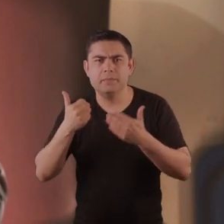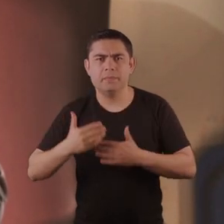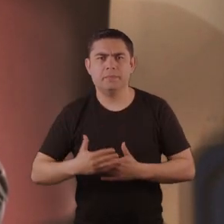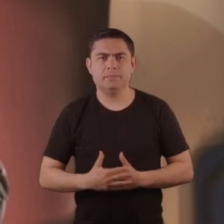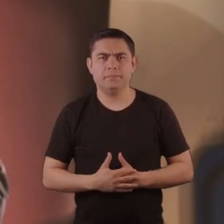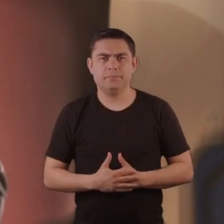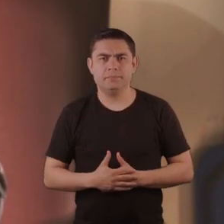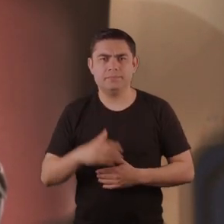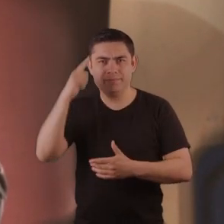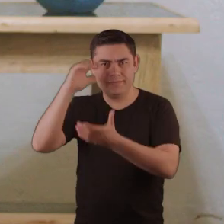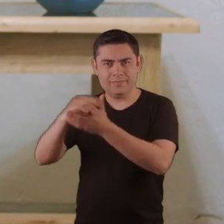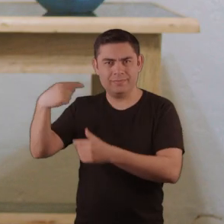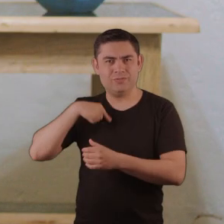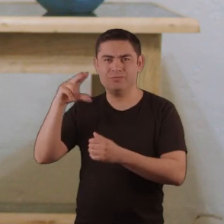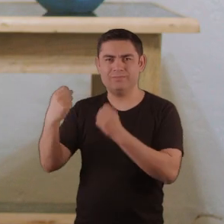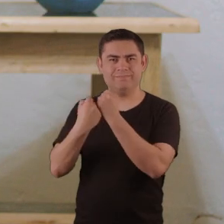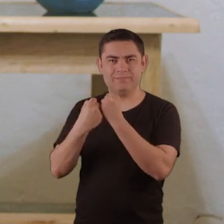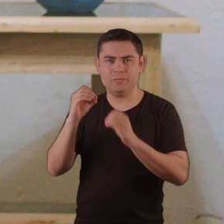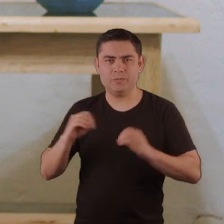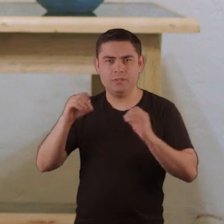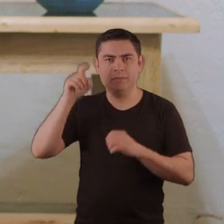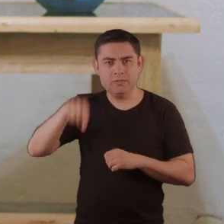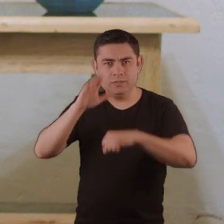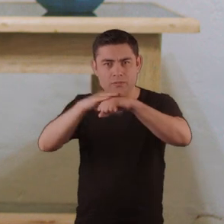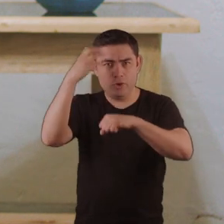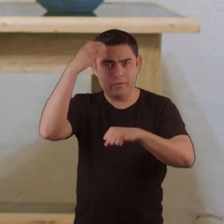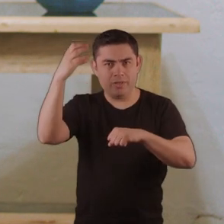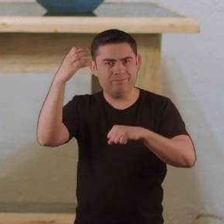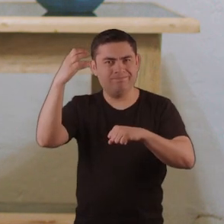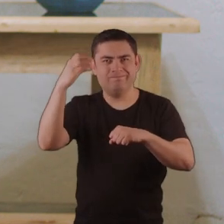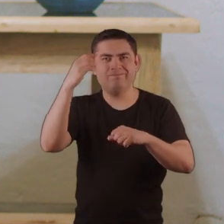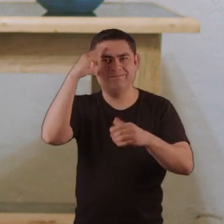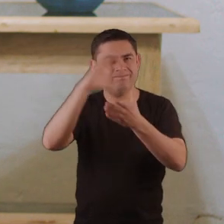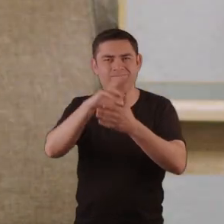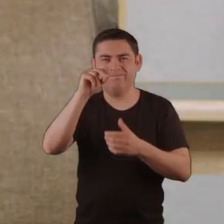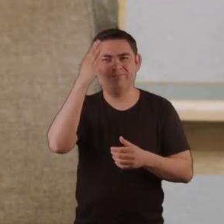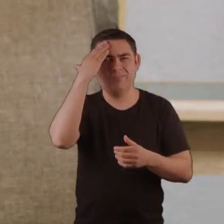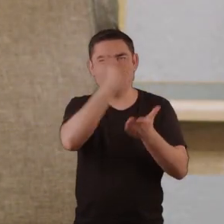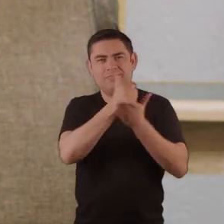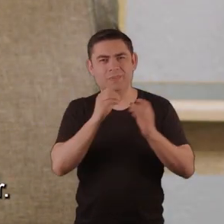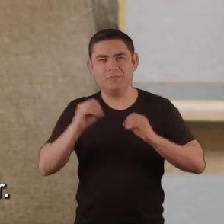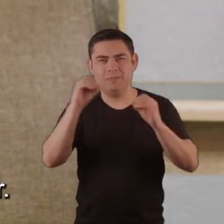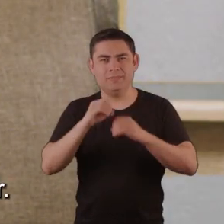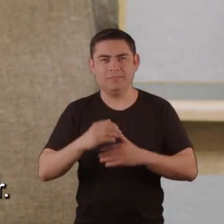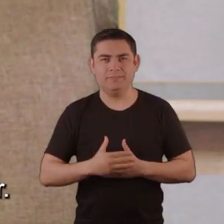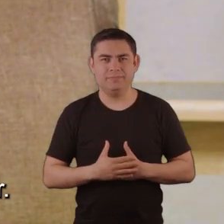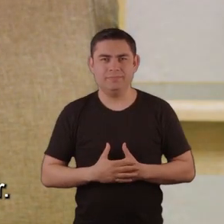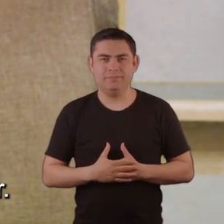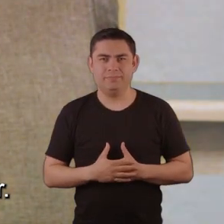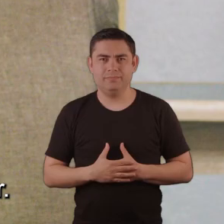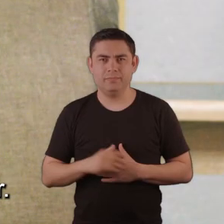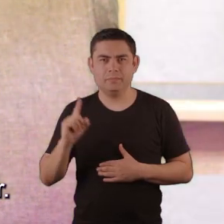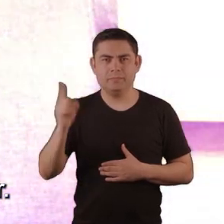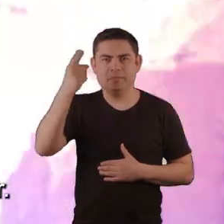decían que tal sitio, tampoco nada. Entonces, la gente no me creía, no tenía un apoyo y no creía en el